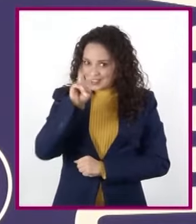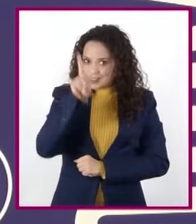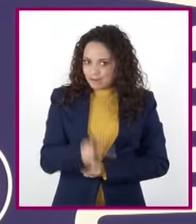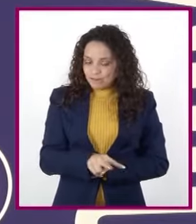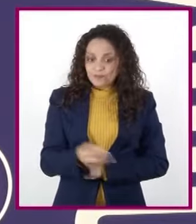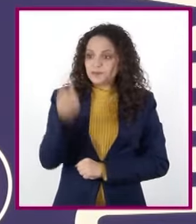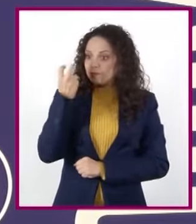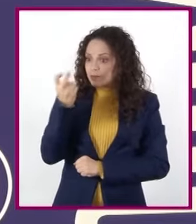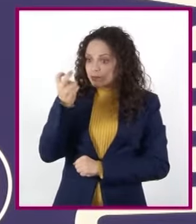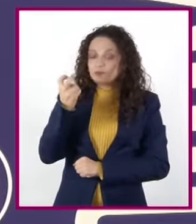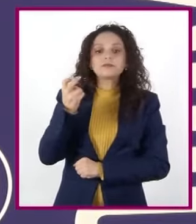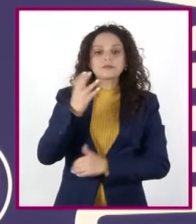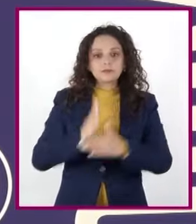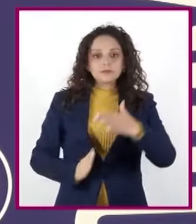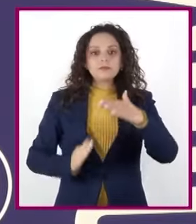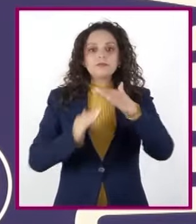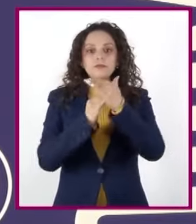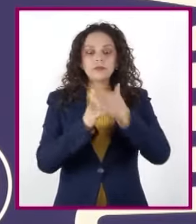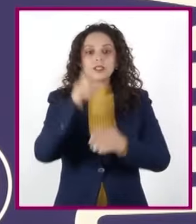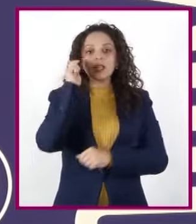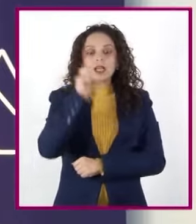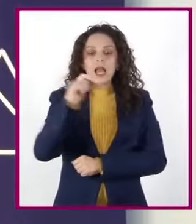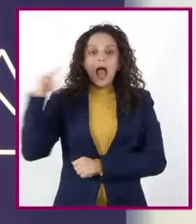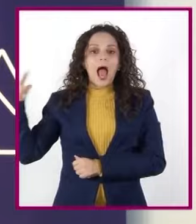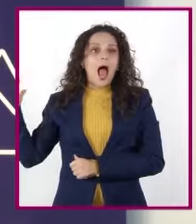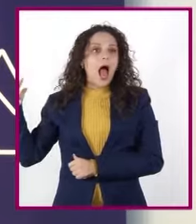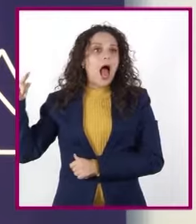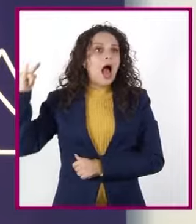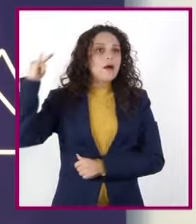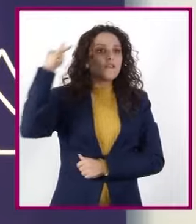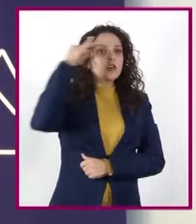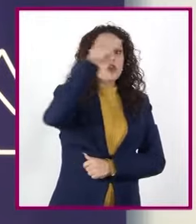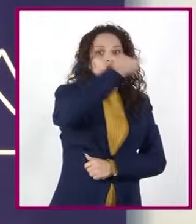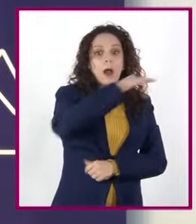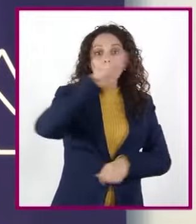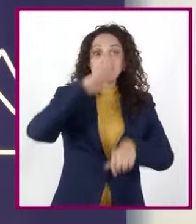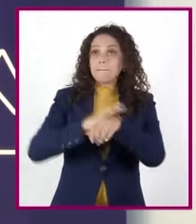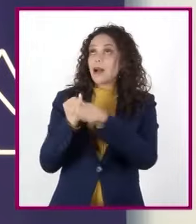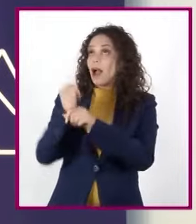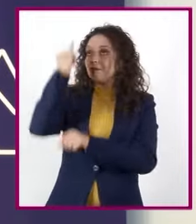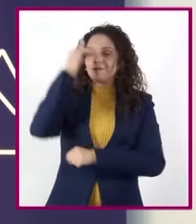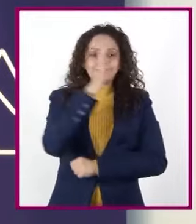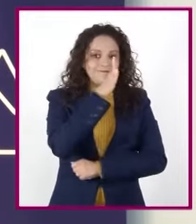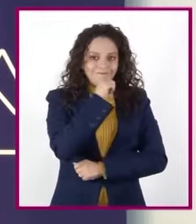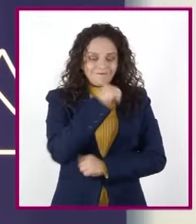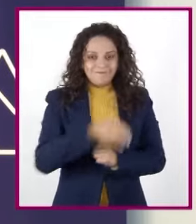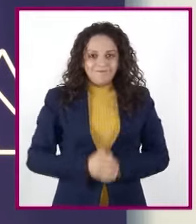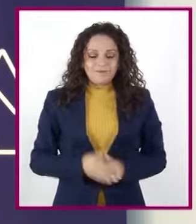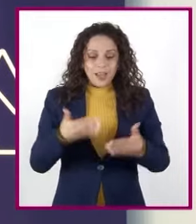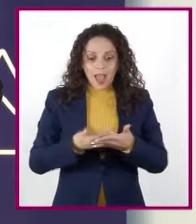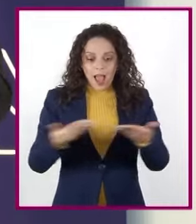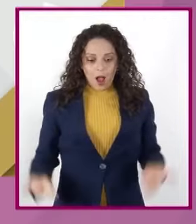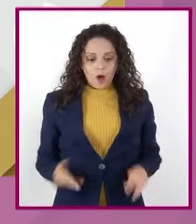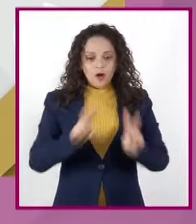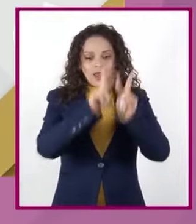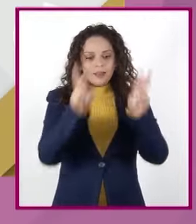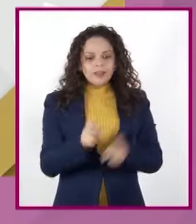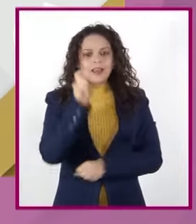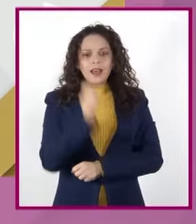la altura límite de vuelo de los aviones comerciales. Ahora es turno de hablar de la estratosfera.